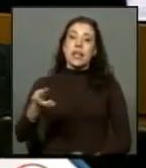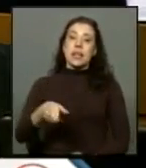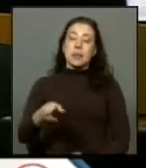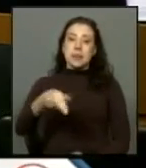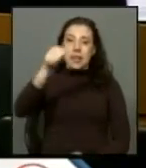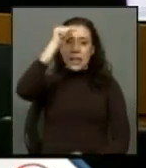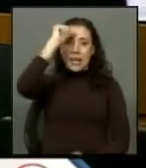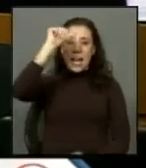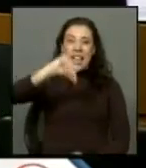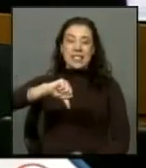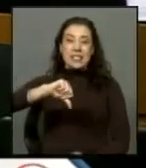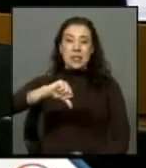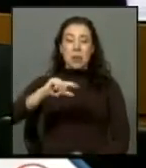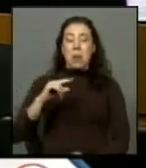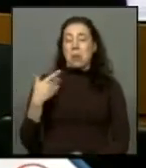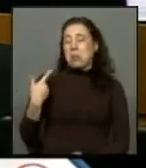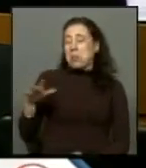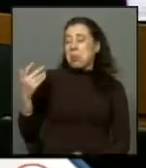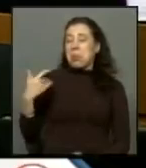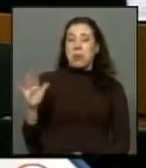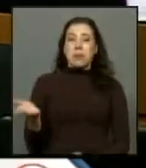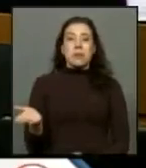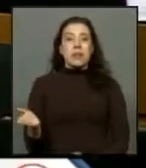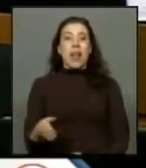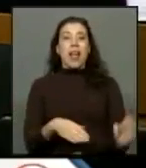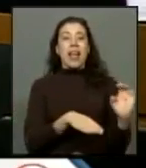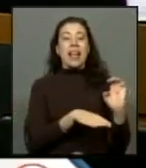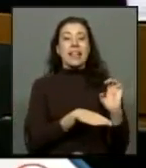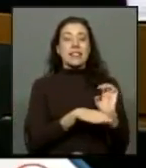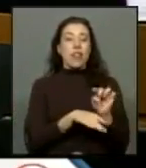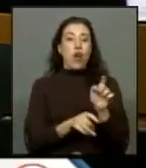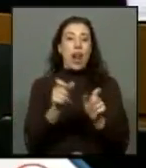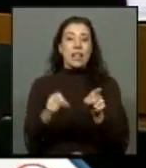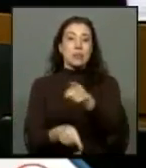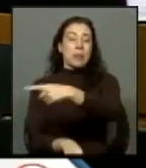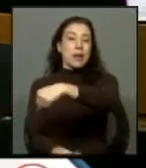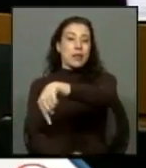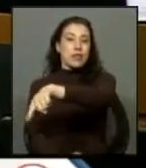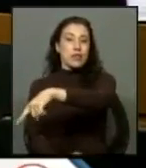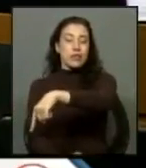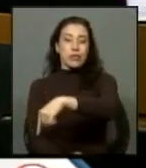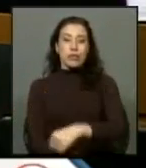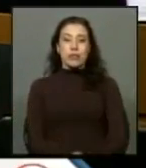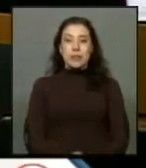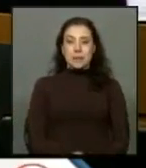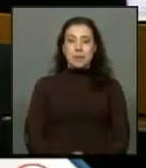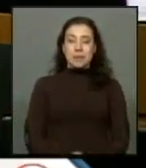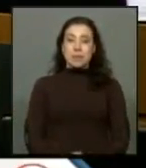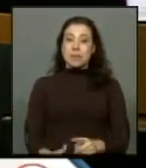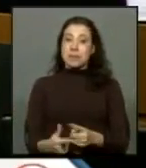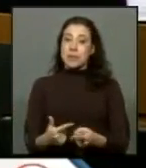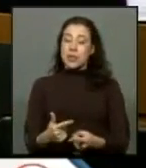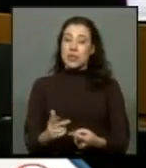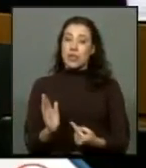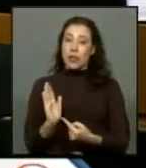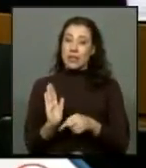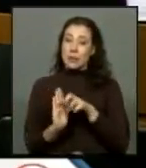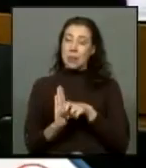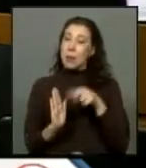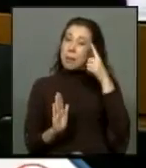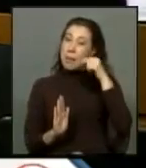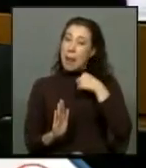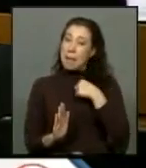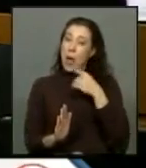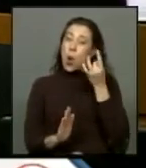castigo y menosprecio por parte del propio estado hacia estas personas entonces ante esta iniciativa para mí